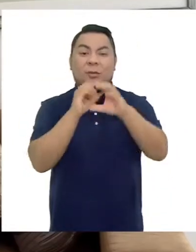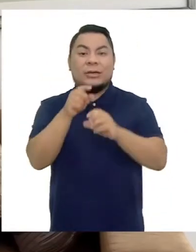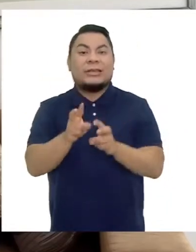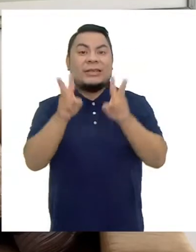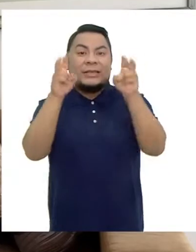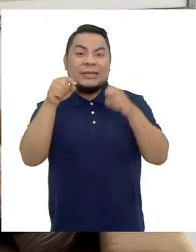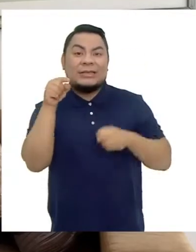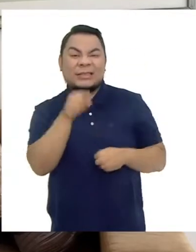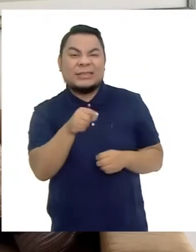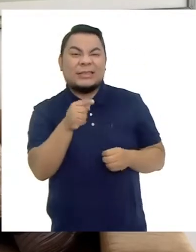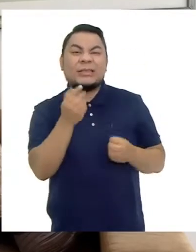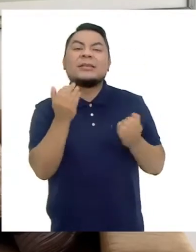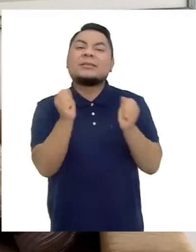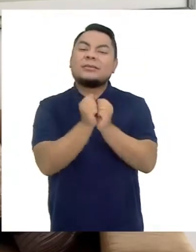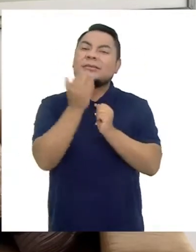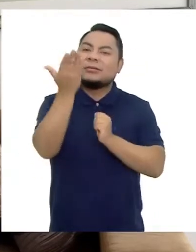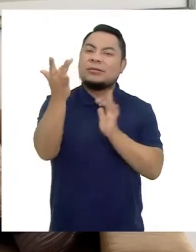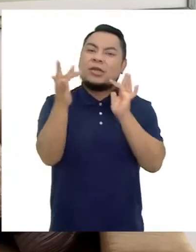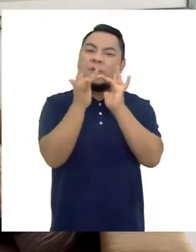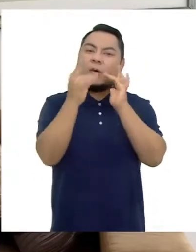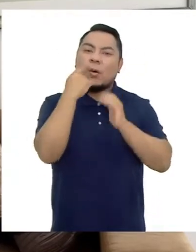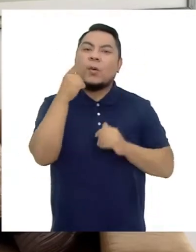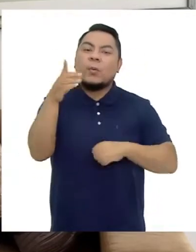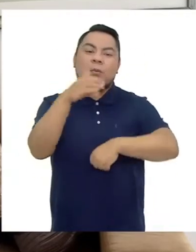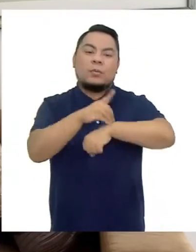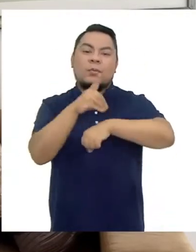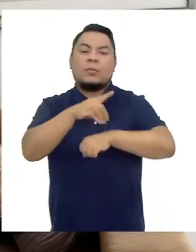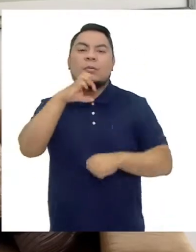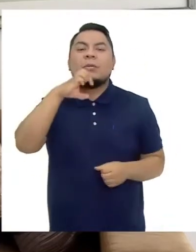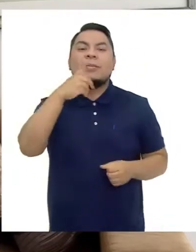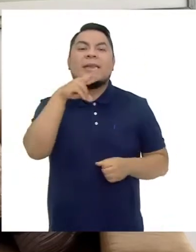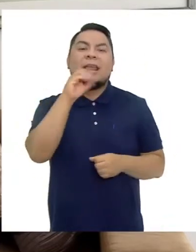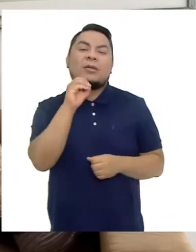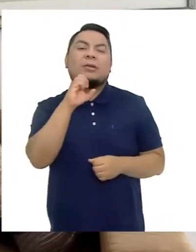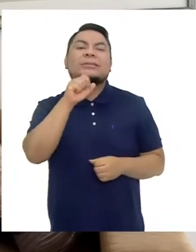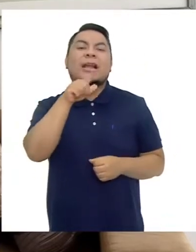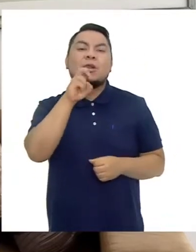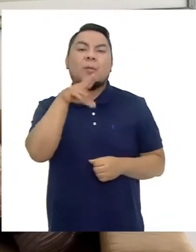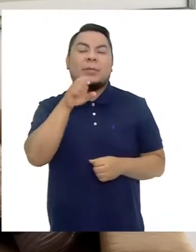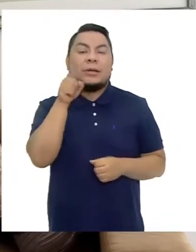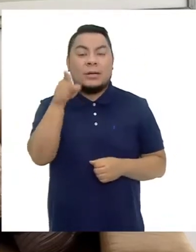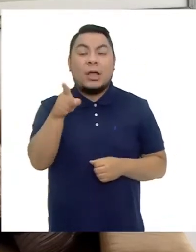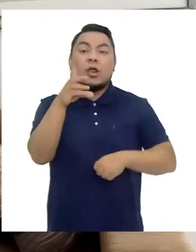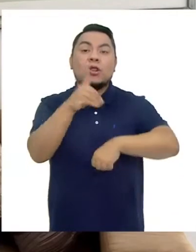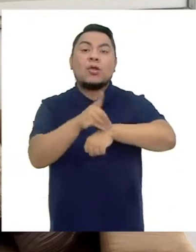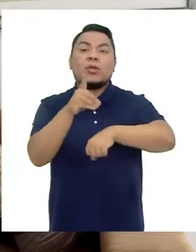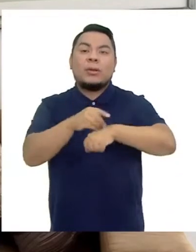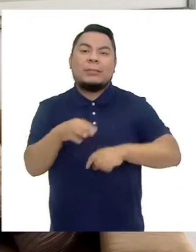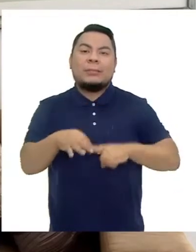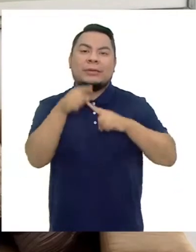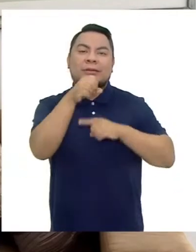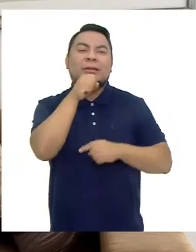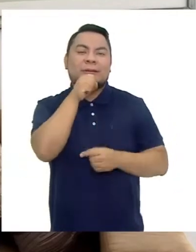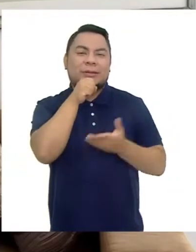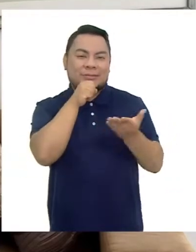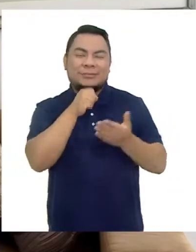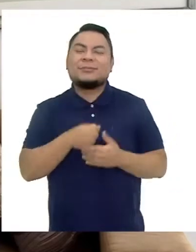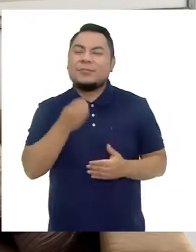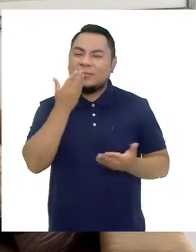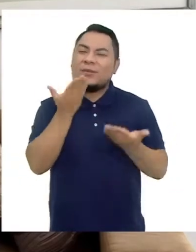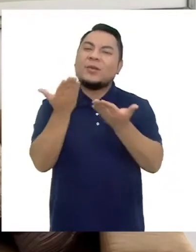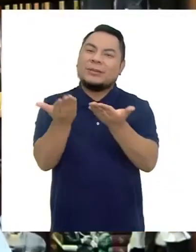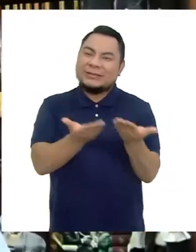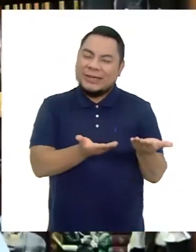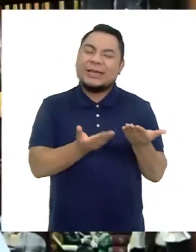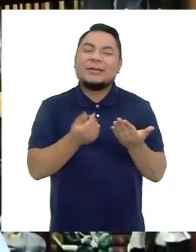sobre este tema Se encuentra con nosotros conectado el Dr. Pedro Salomé Médico geriatra Y le damos la bienvenida ¿Cómo